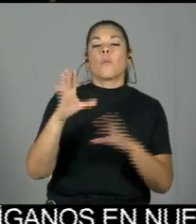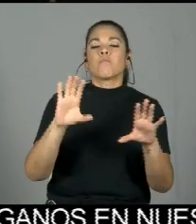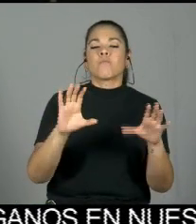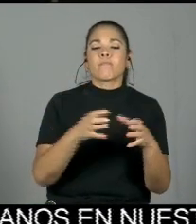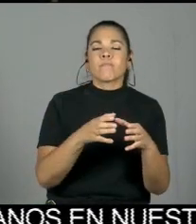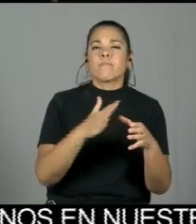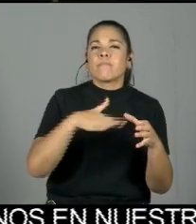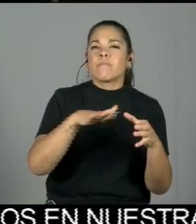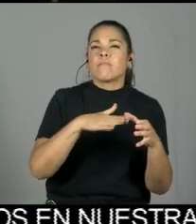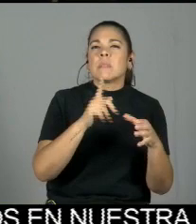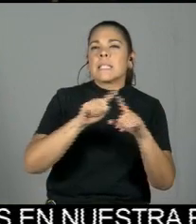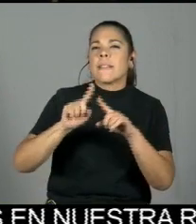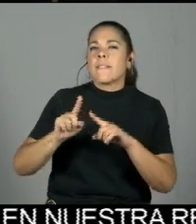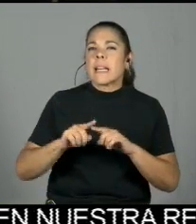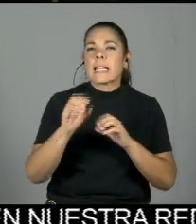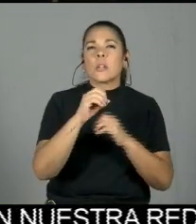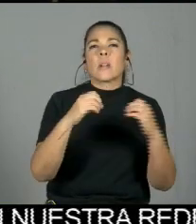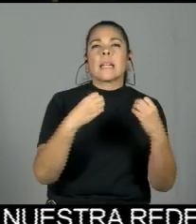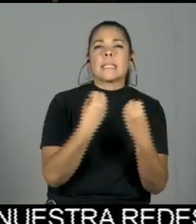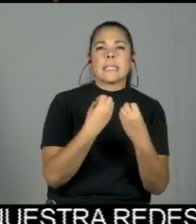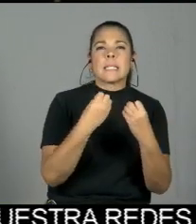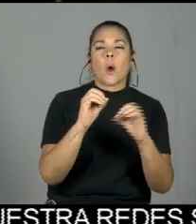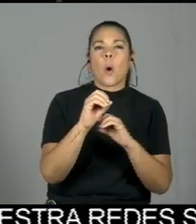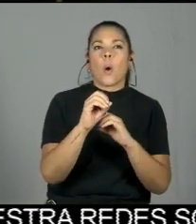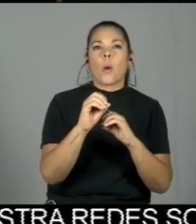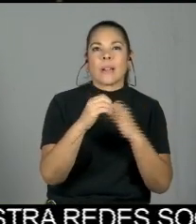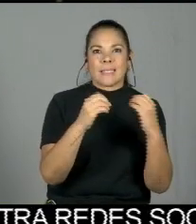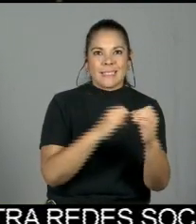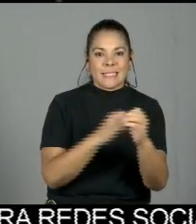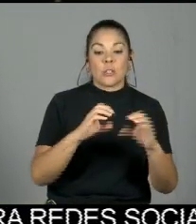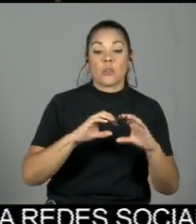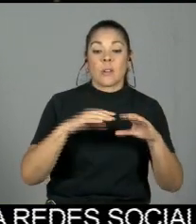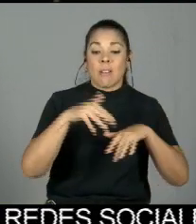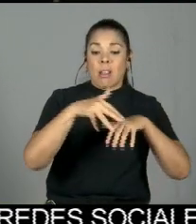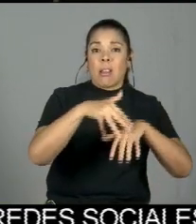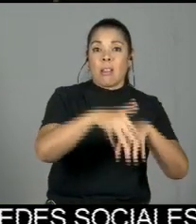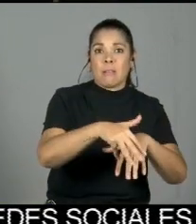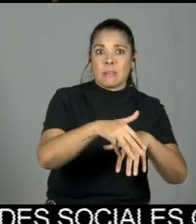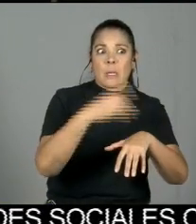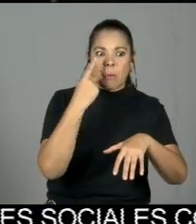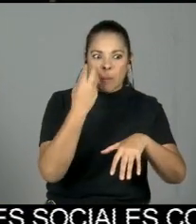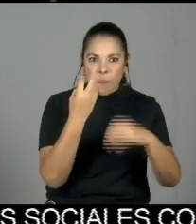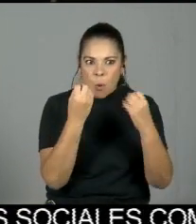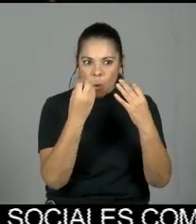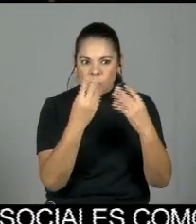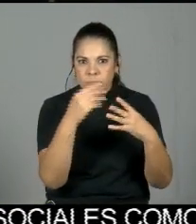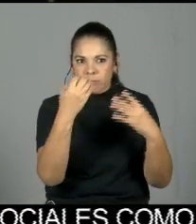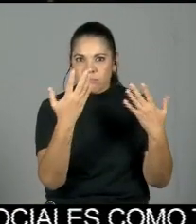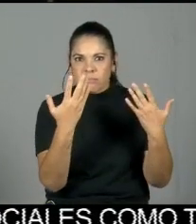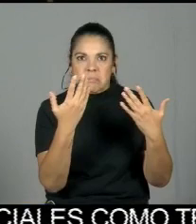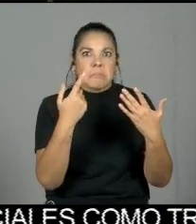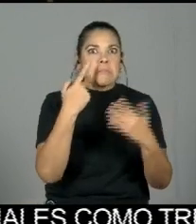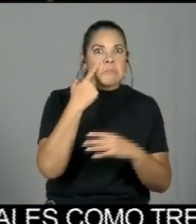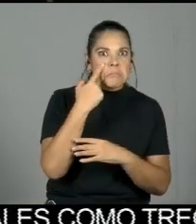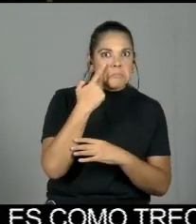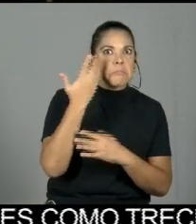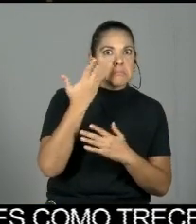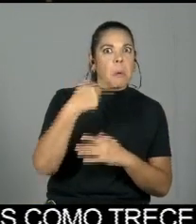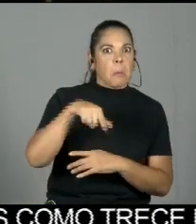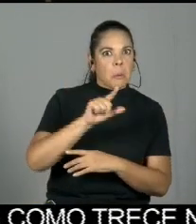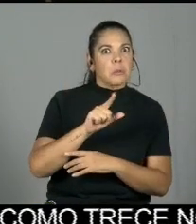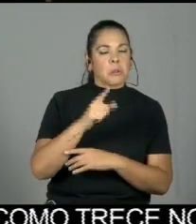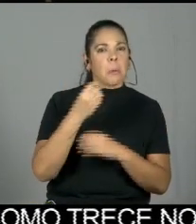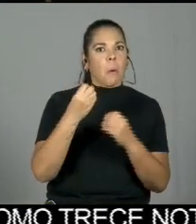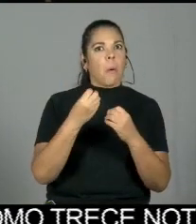a varias organizaciones sindicales y que por la cantidad de organizaciones que vemos, suponemos que va a ser un movimiento